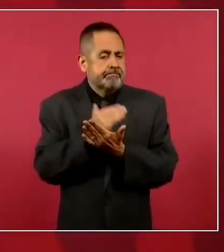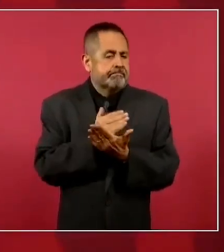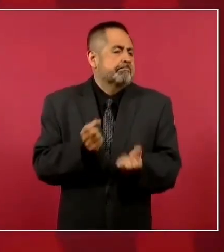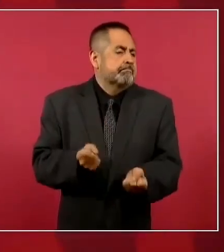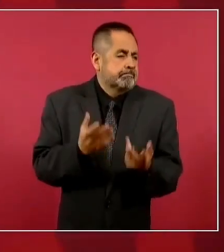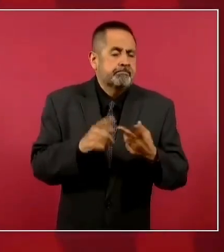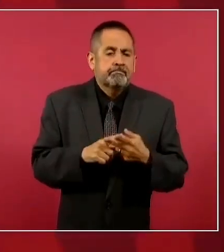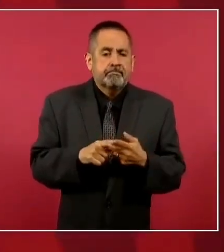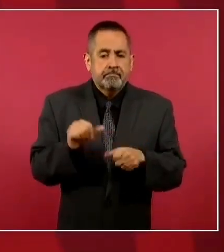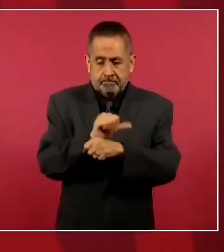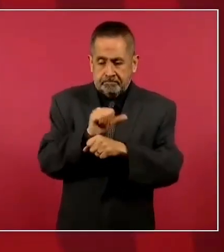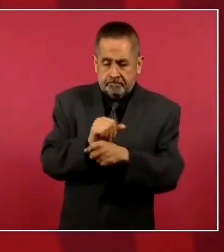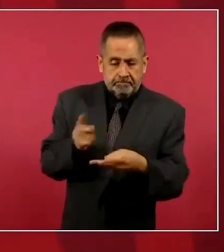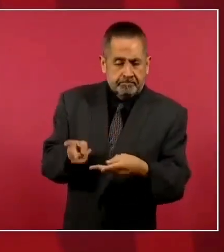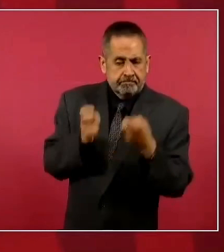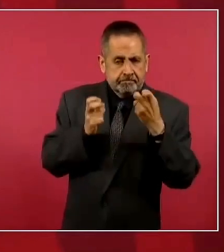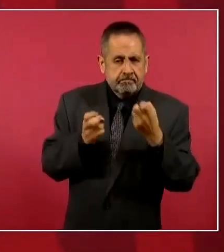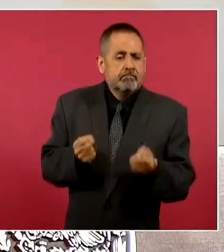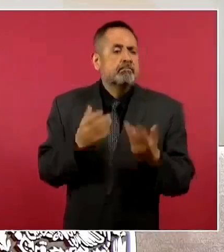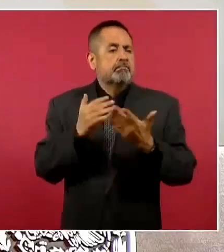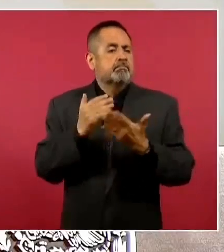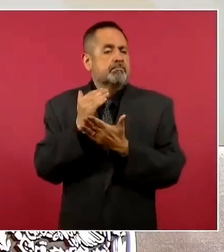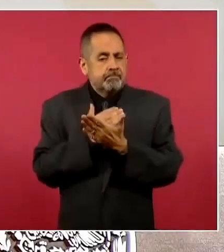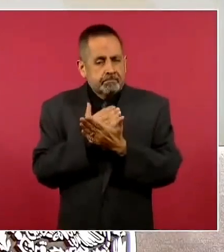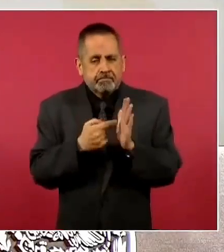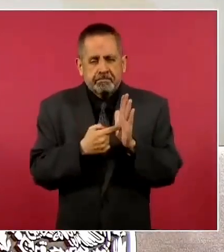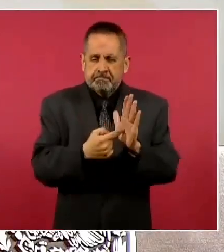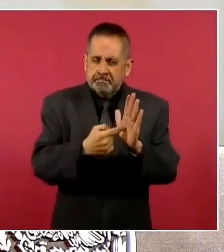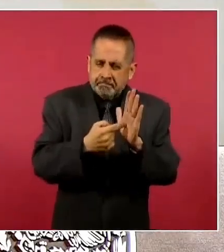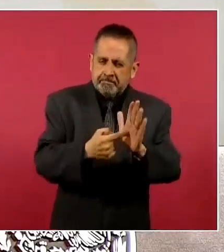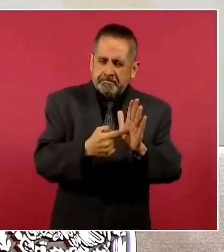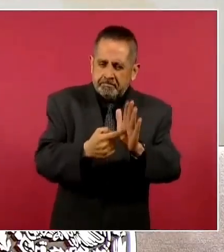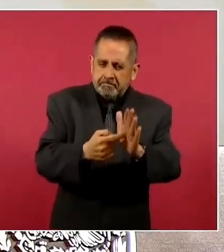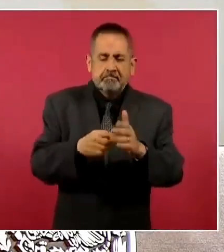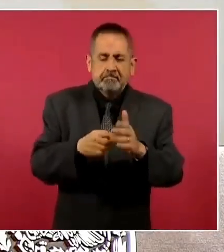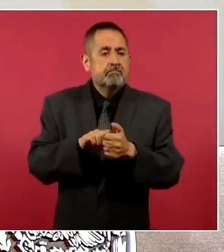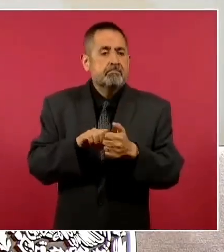vamos en